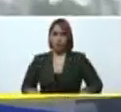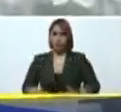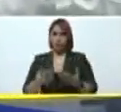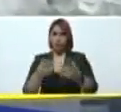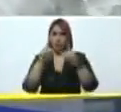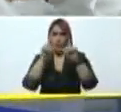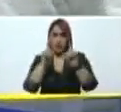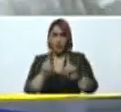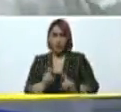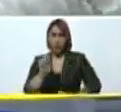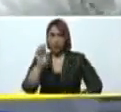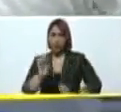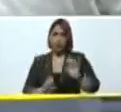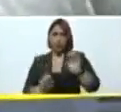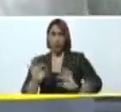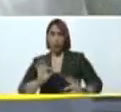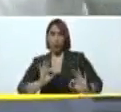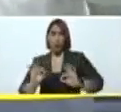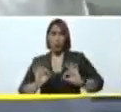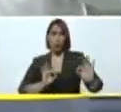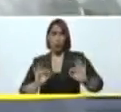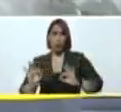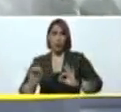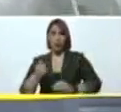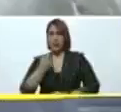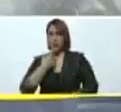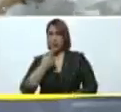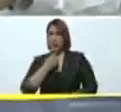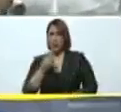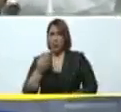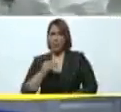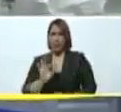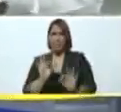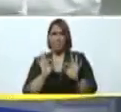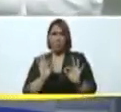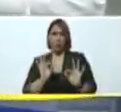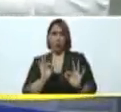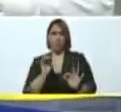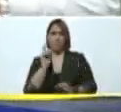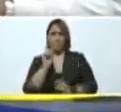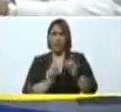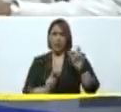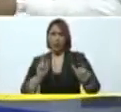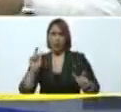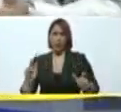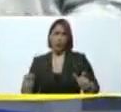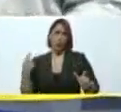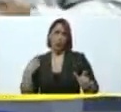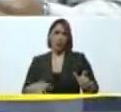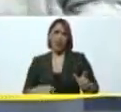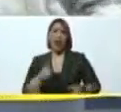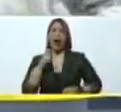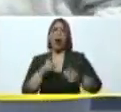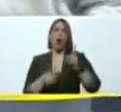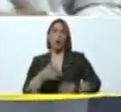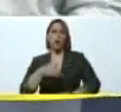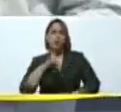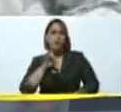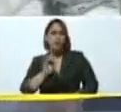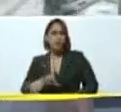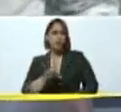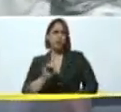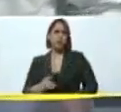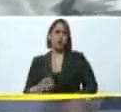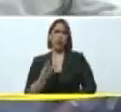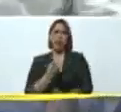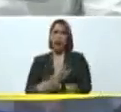y preparar los tratamientos más precisos a aquellas personas que tengan alguna dolencia cancerígena, algún